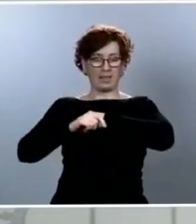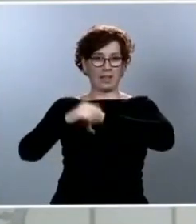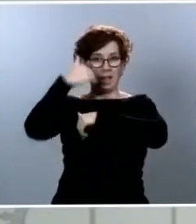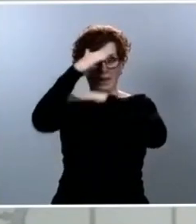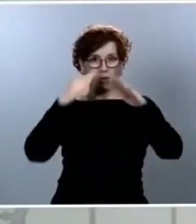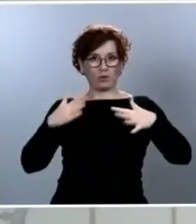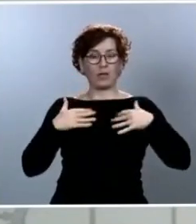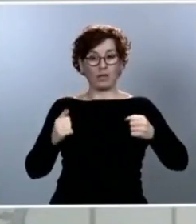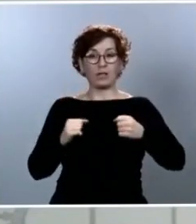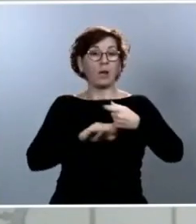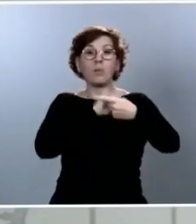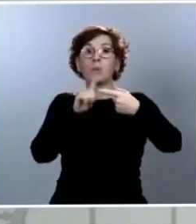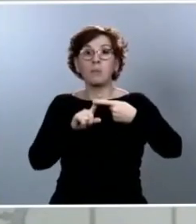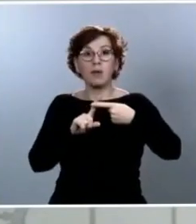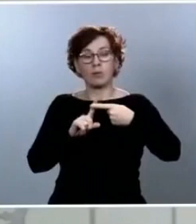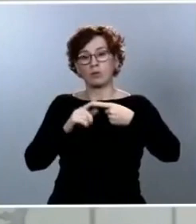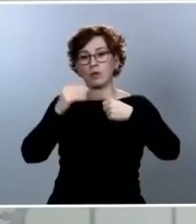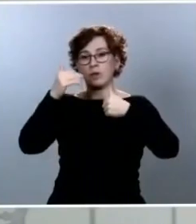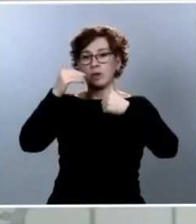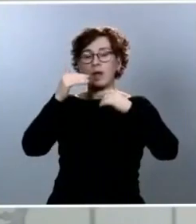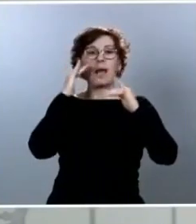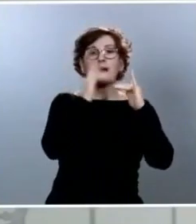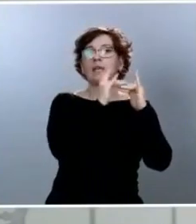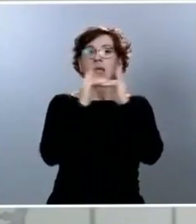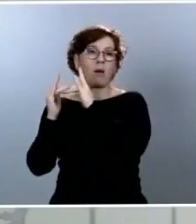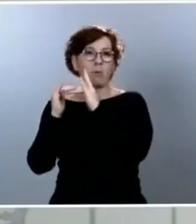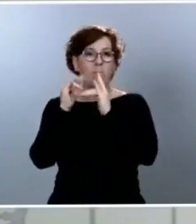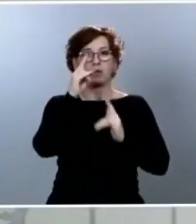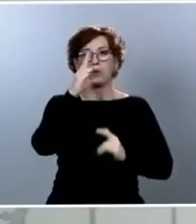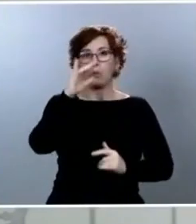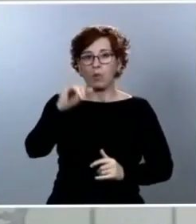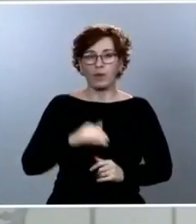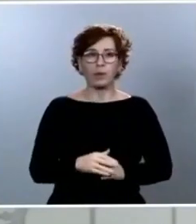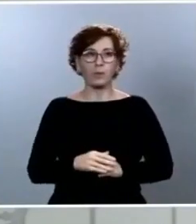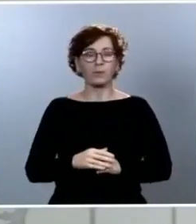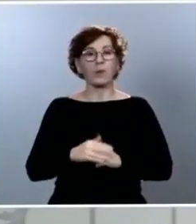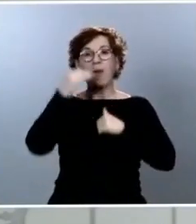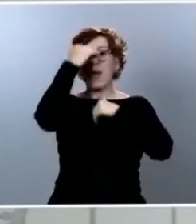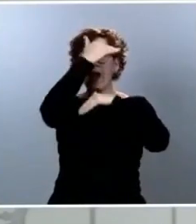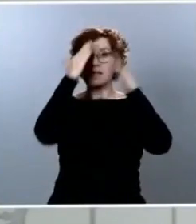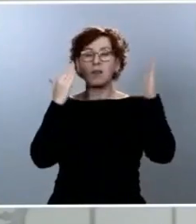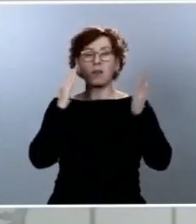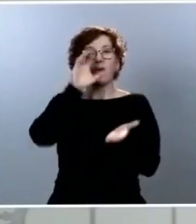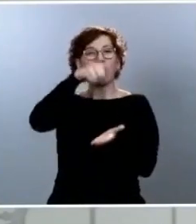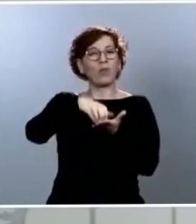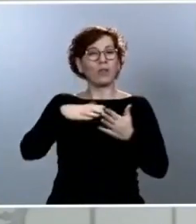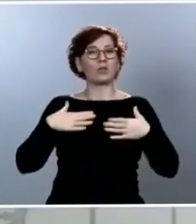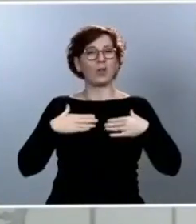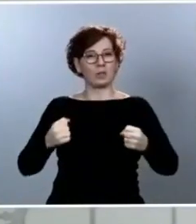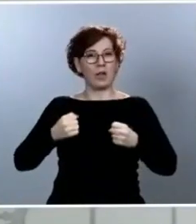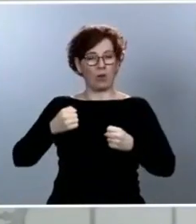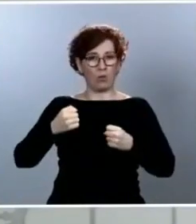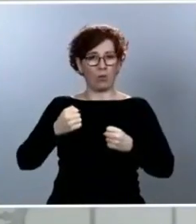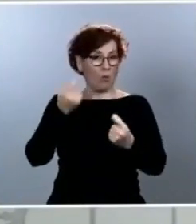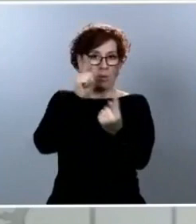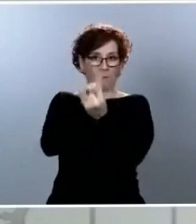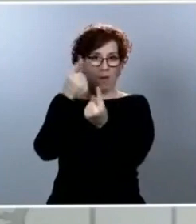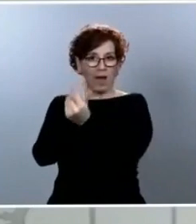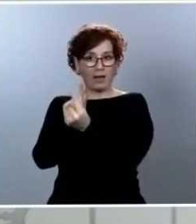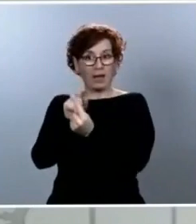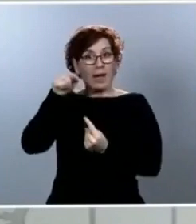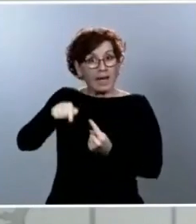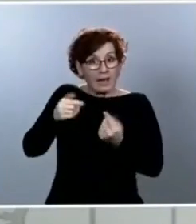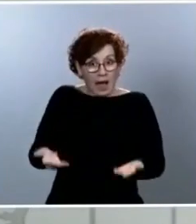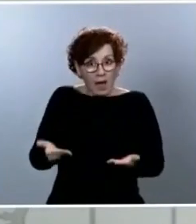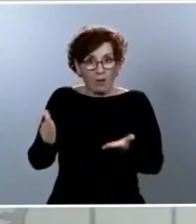Por ejemplo, el número de camas UCI, por ejemplo, la atención primaria, que va a contar ahora mismo en esta fase de desescalada con una importancia prevalente, prevalente,